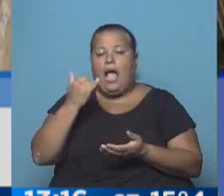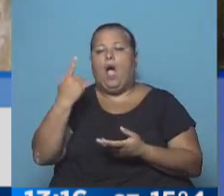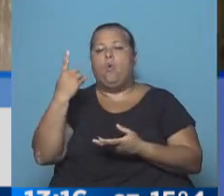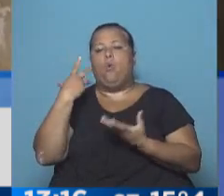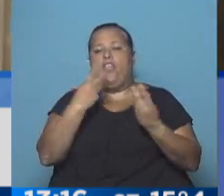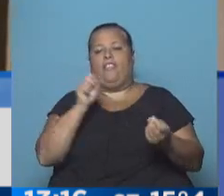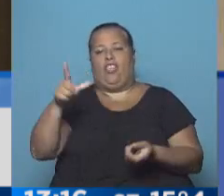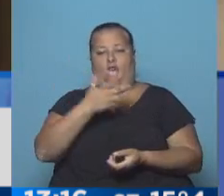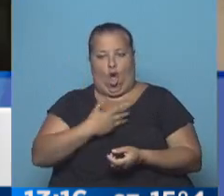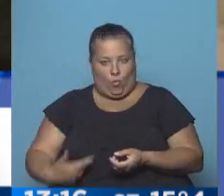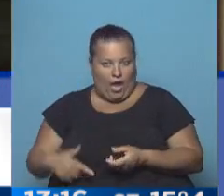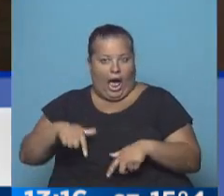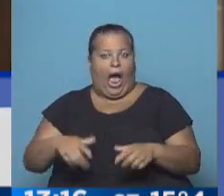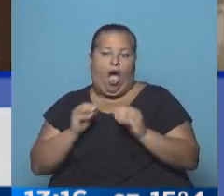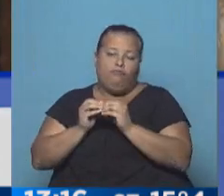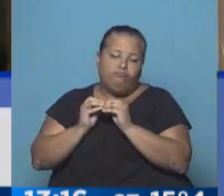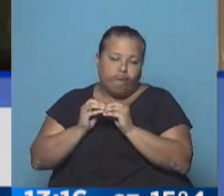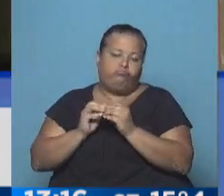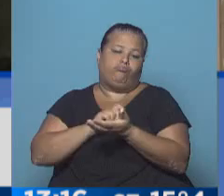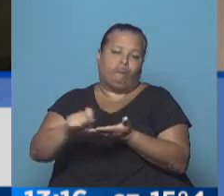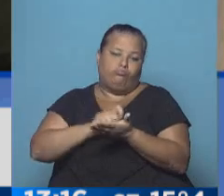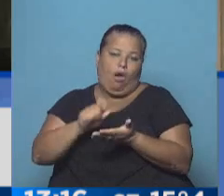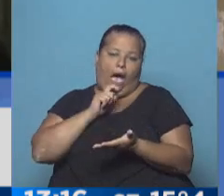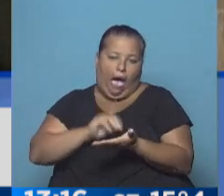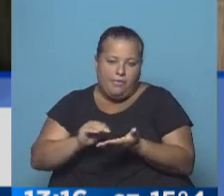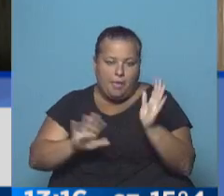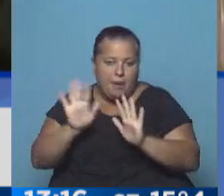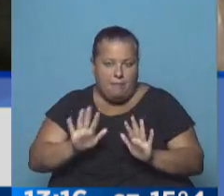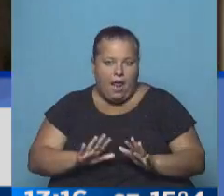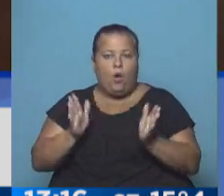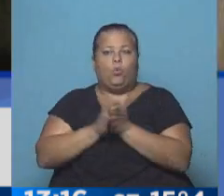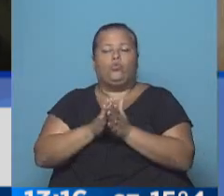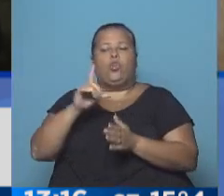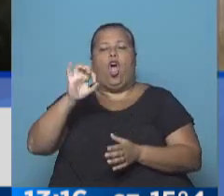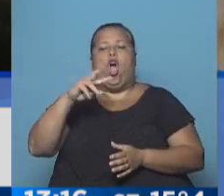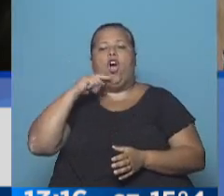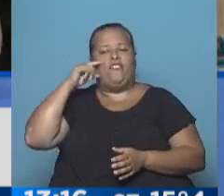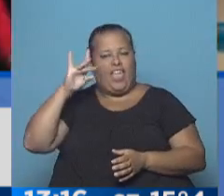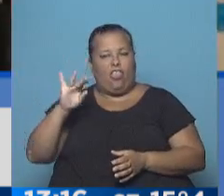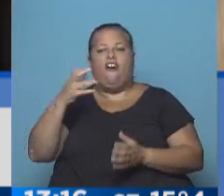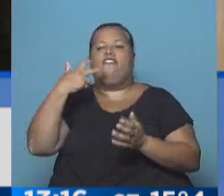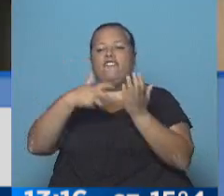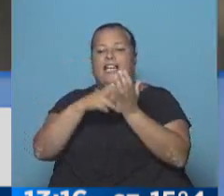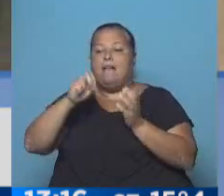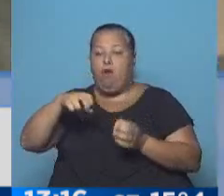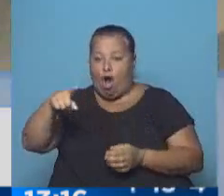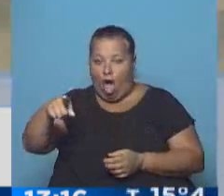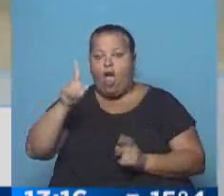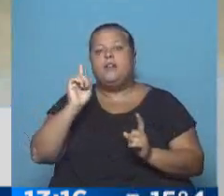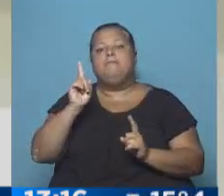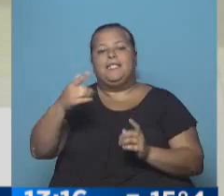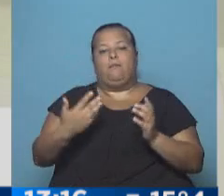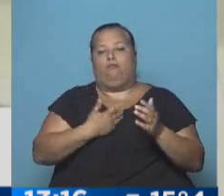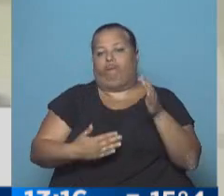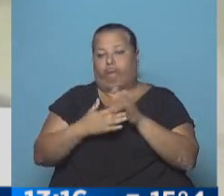defensor oficial, y está reunido en este mismo momento, están labrando las actas, por supuesto, con Claudio Oviedo, el fiscal de Morón, que sería el